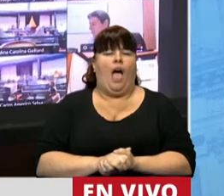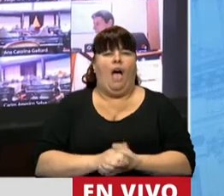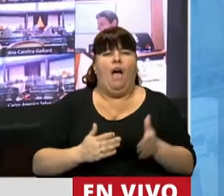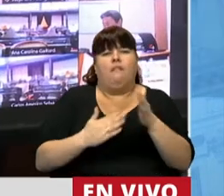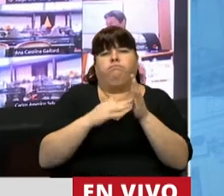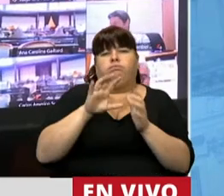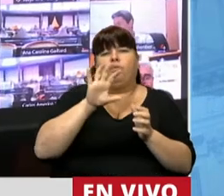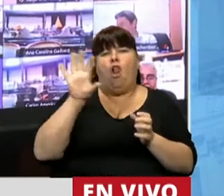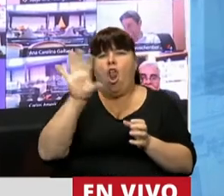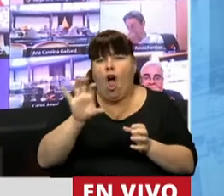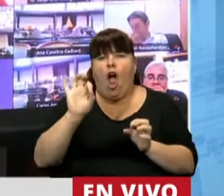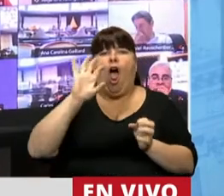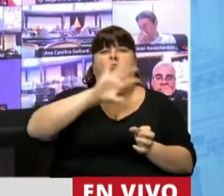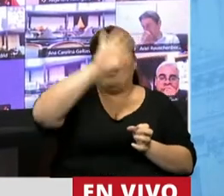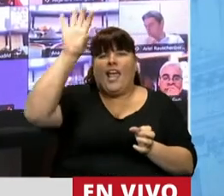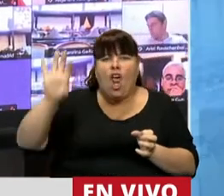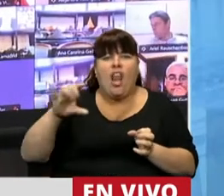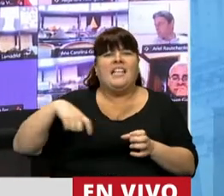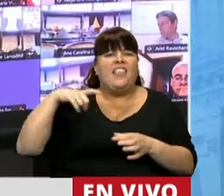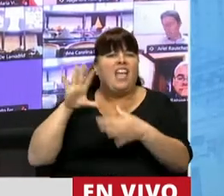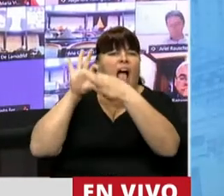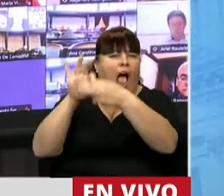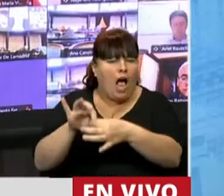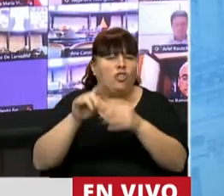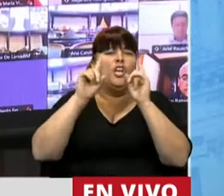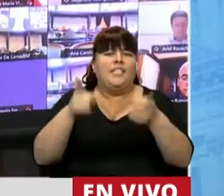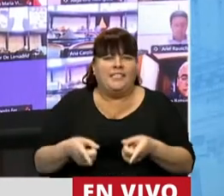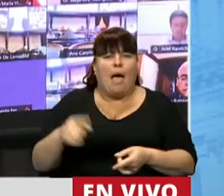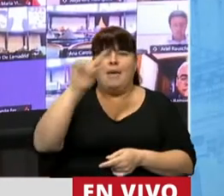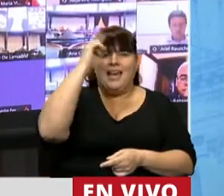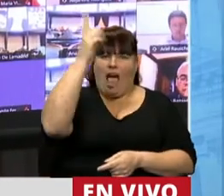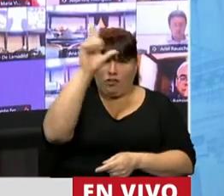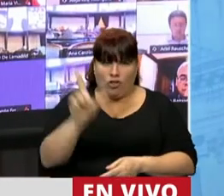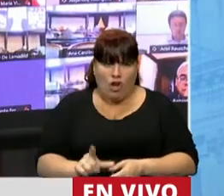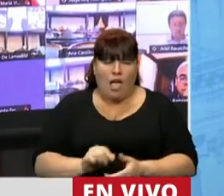locales o regionales de sindicatos, también conducciones nacionales